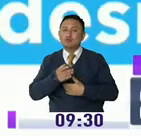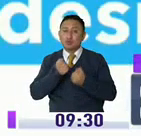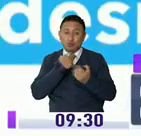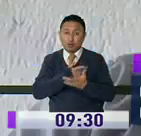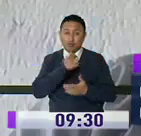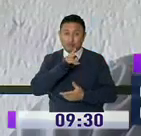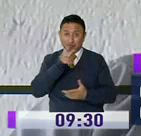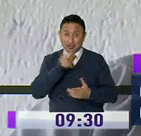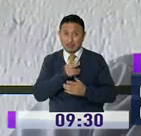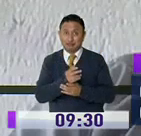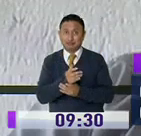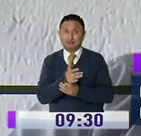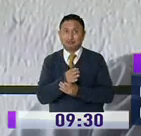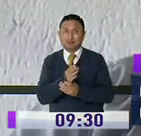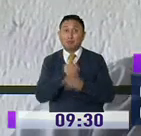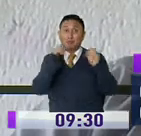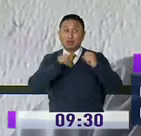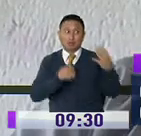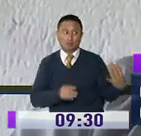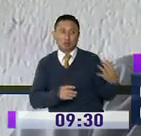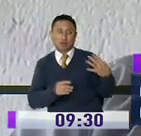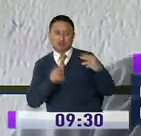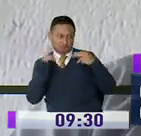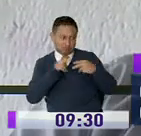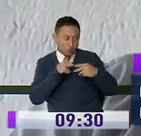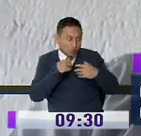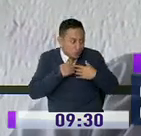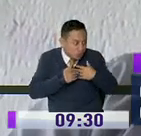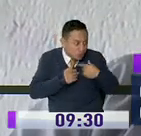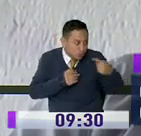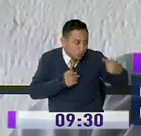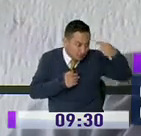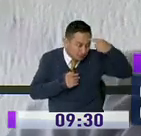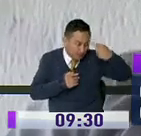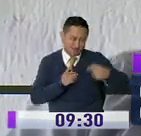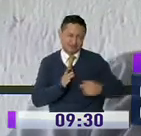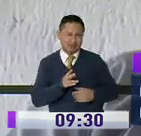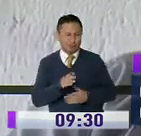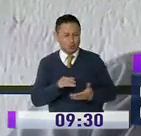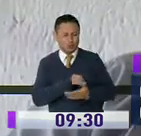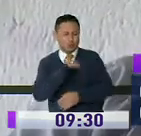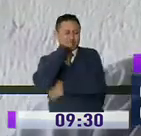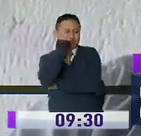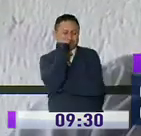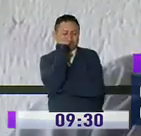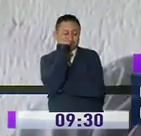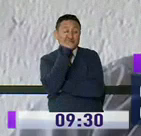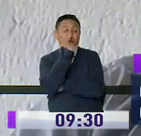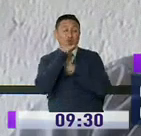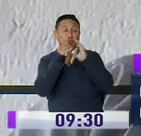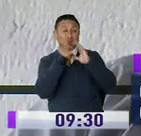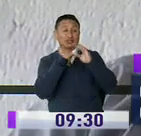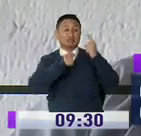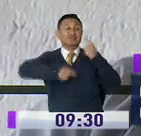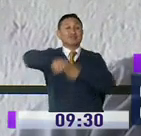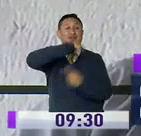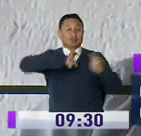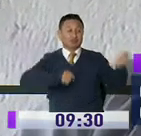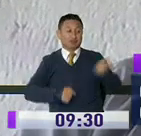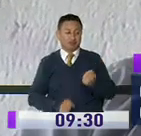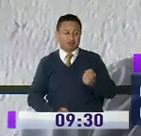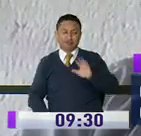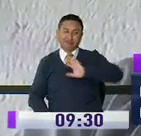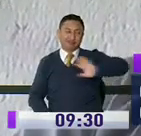falsa. Contenido llamativo. Cuando el contenido es muy llamativo, pues hay que dudarlo. Si a te llega un ícono desreenviado por WhatsApp, ponlo en